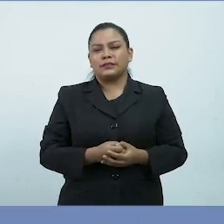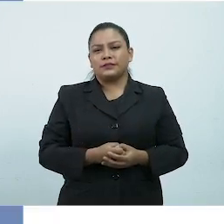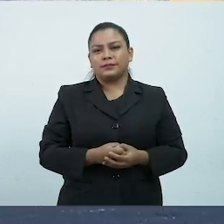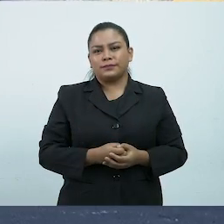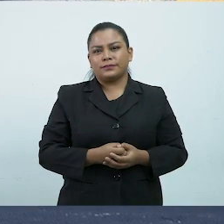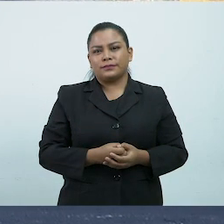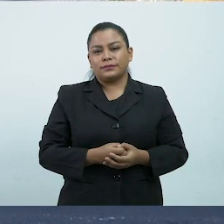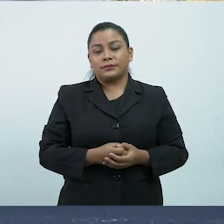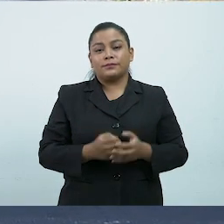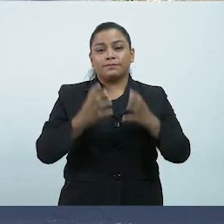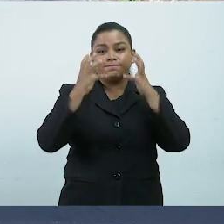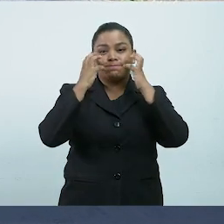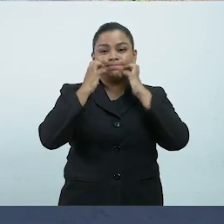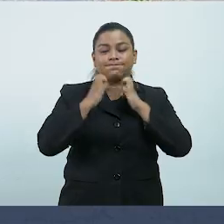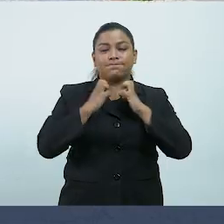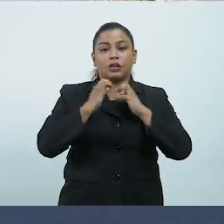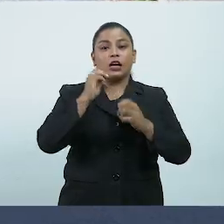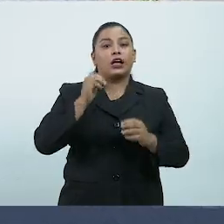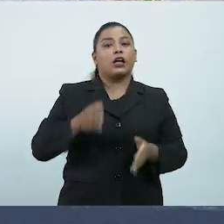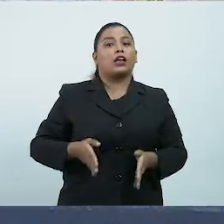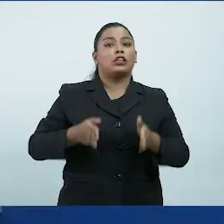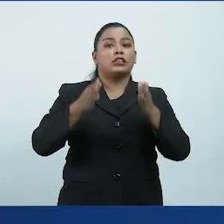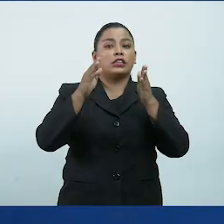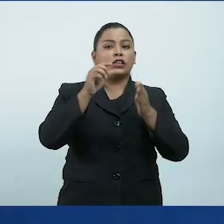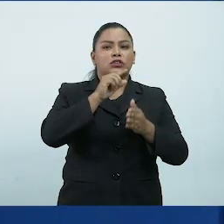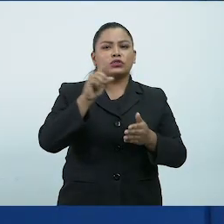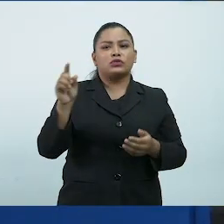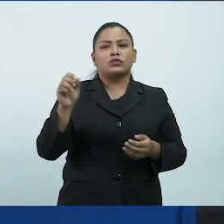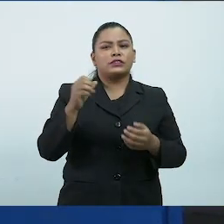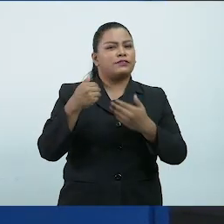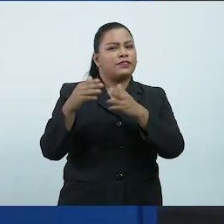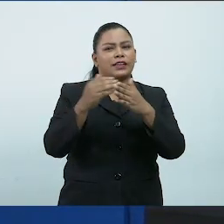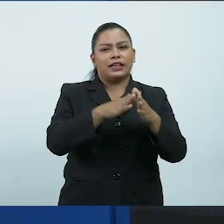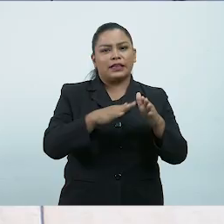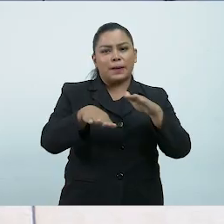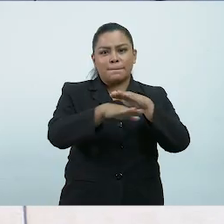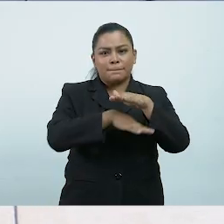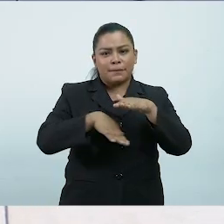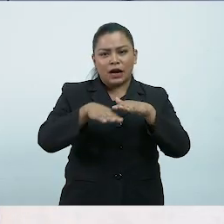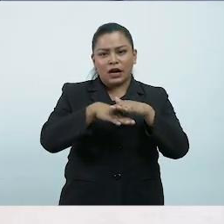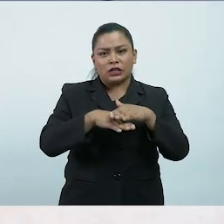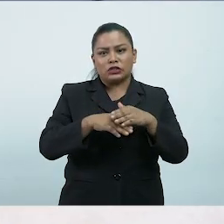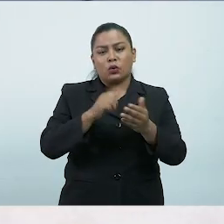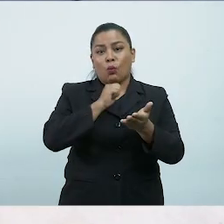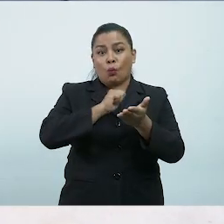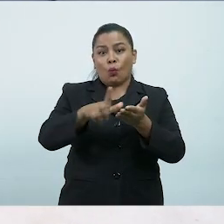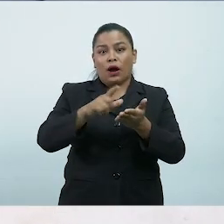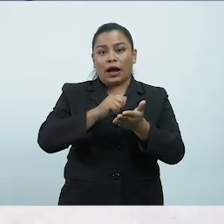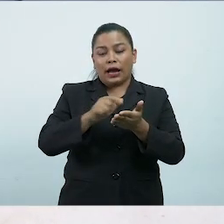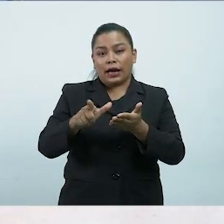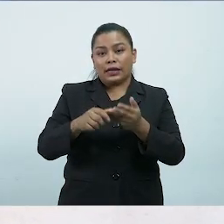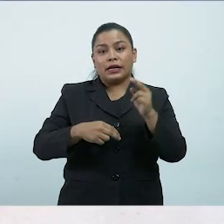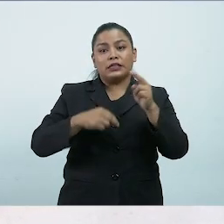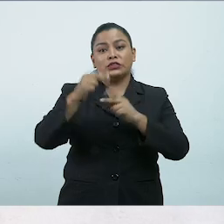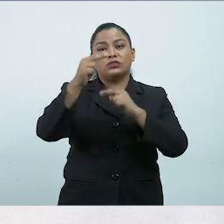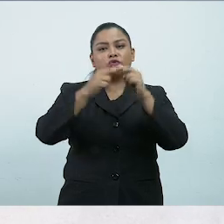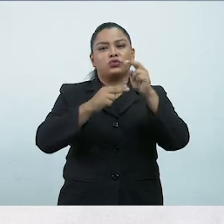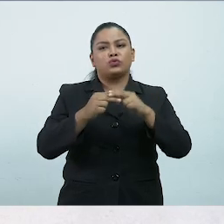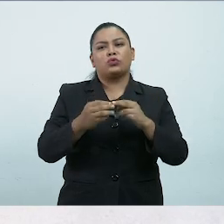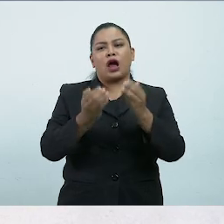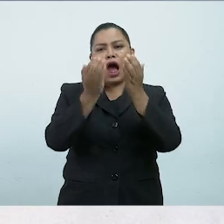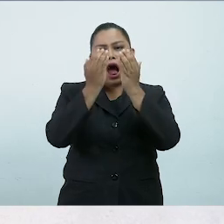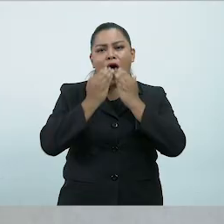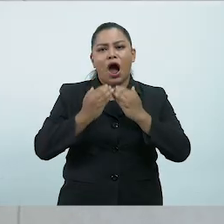Garantizar que la institución cuenta con los servicios básicos la infraestructura sanitaria, agua,